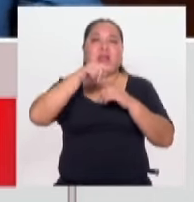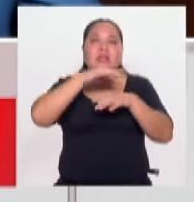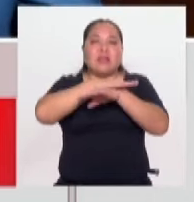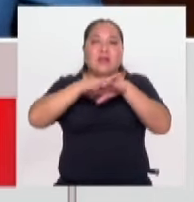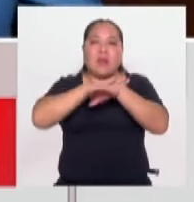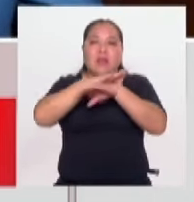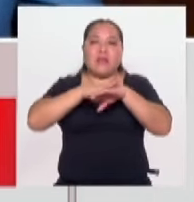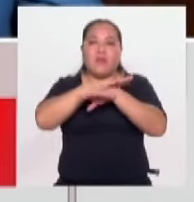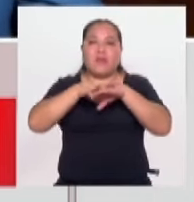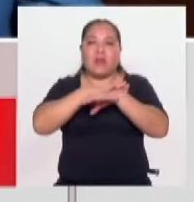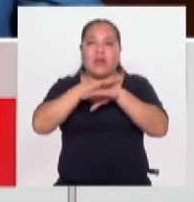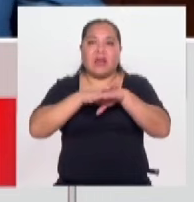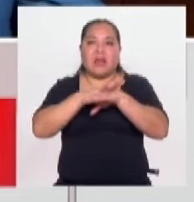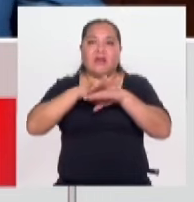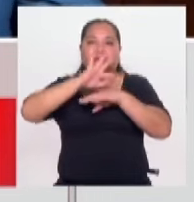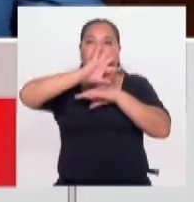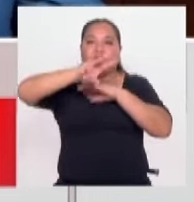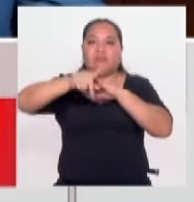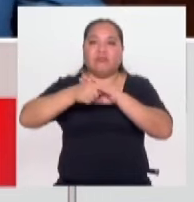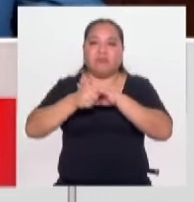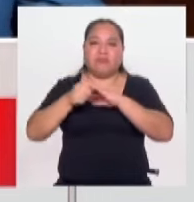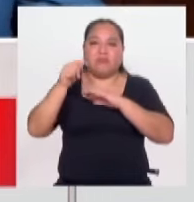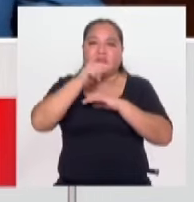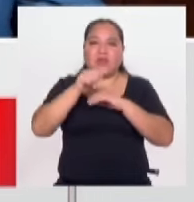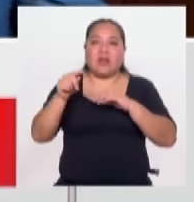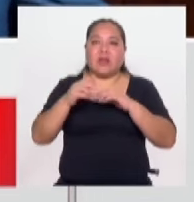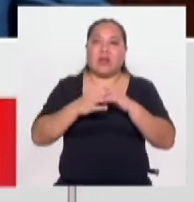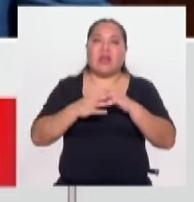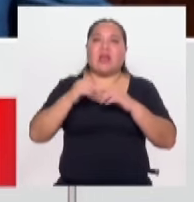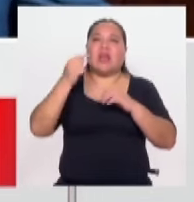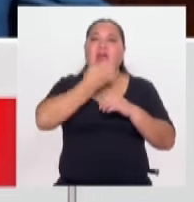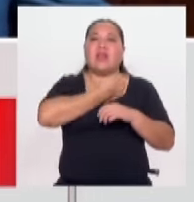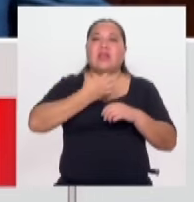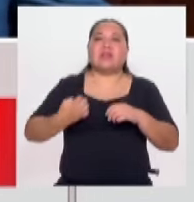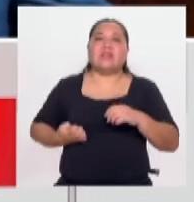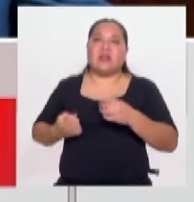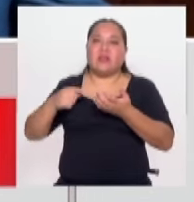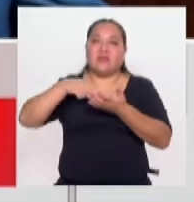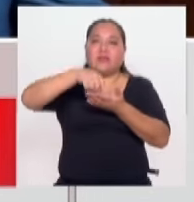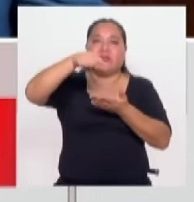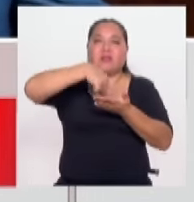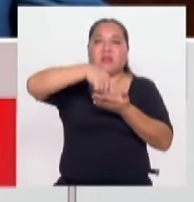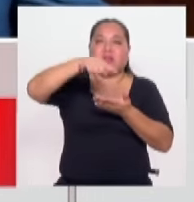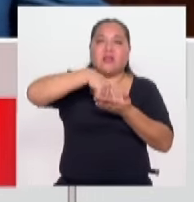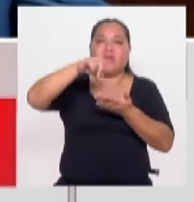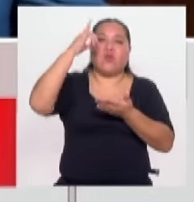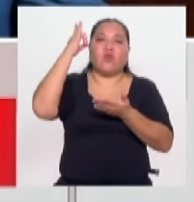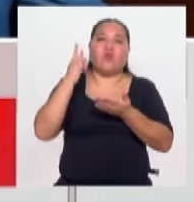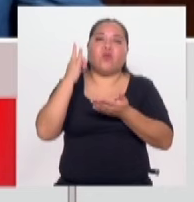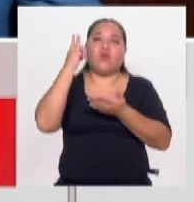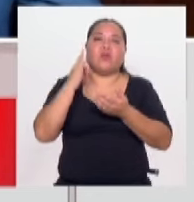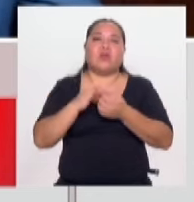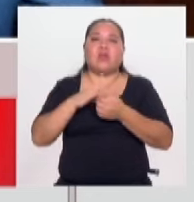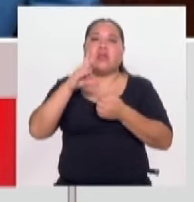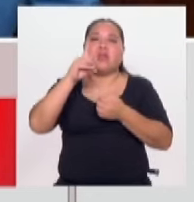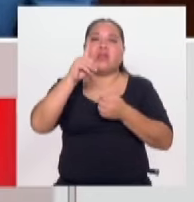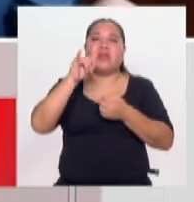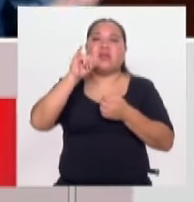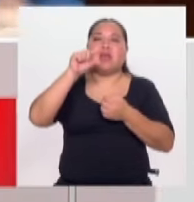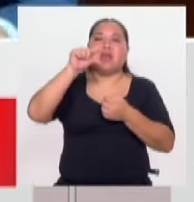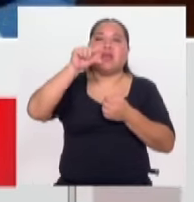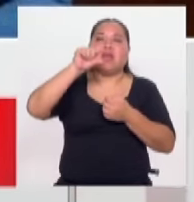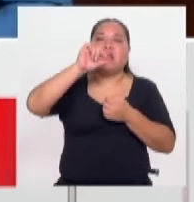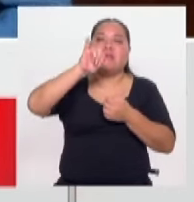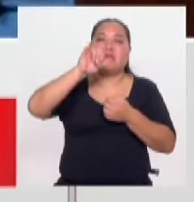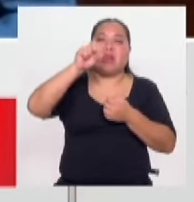Entonces, ¿qué debe hacer? Yo creo que el gobierno debe mandar una comisión de urgencia a varios sitios. Primero, al ILANUT. El ILANUT es el